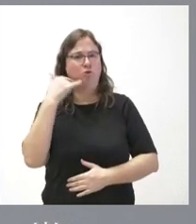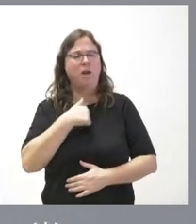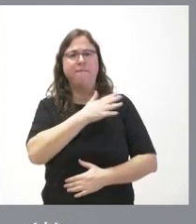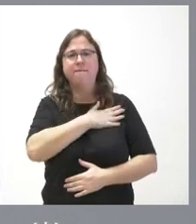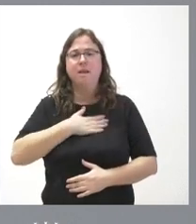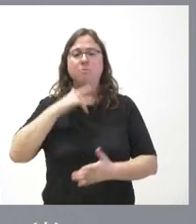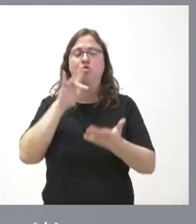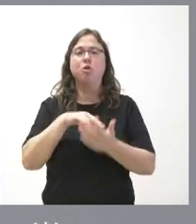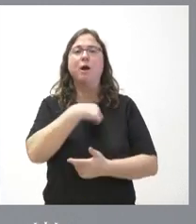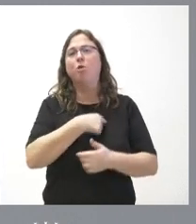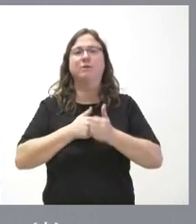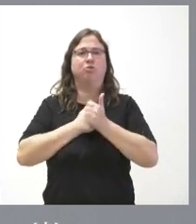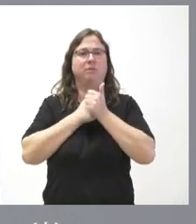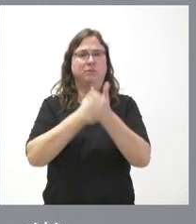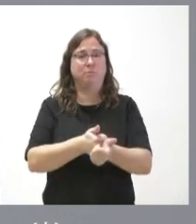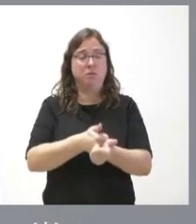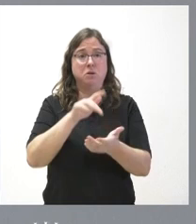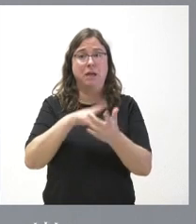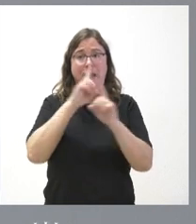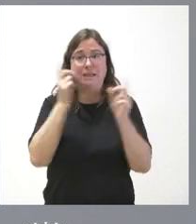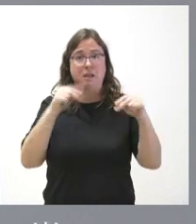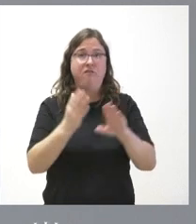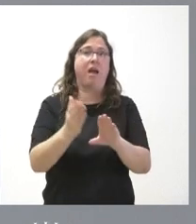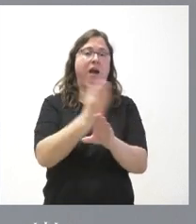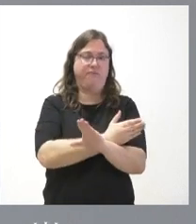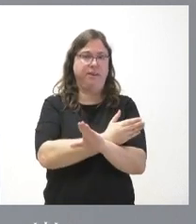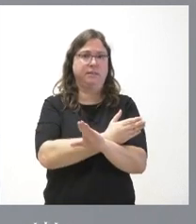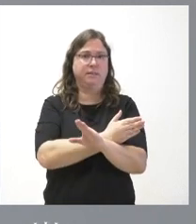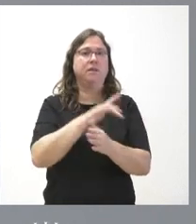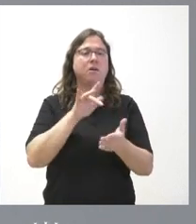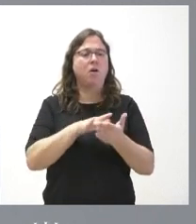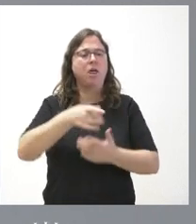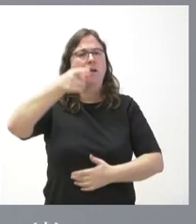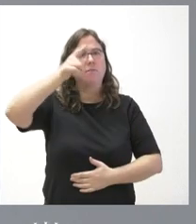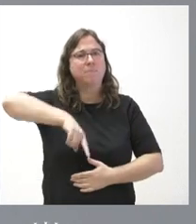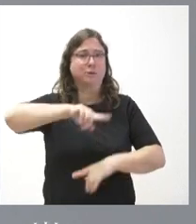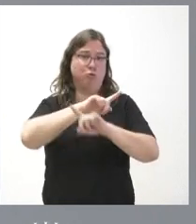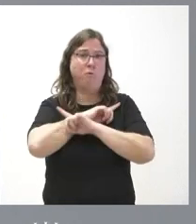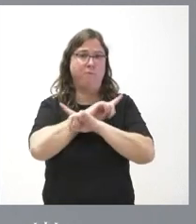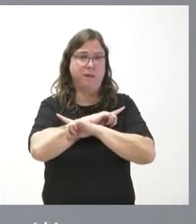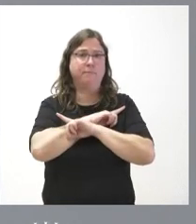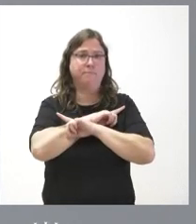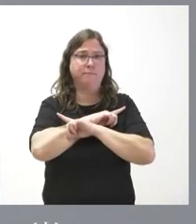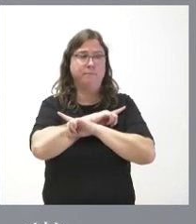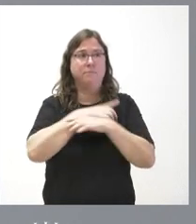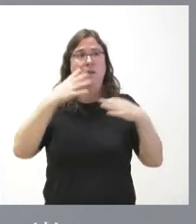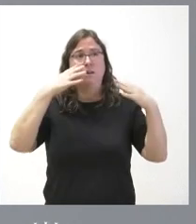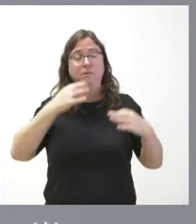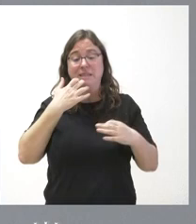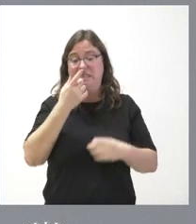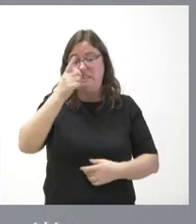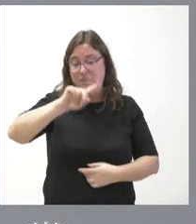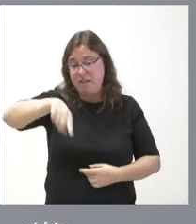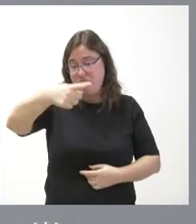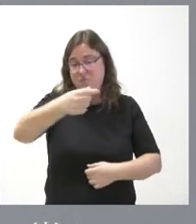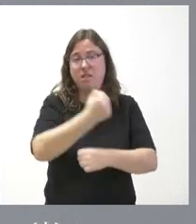es celebrar una comisión de seguimiento antes de que finalice el año estamos en el mes de noviembre y seguramente pues si no es este mes será